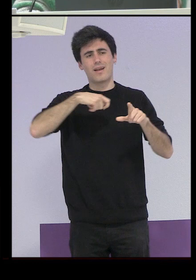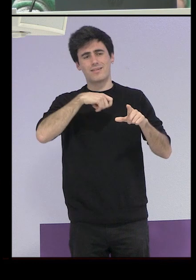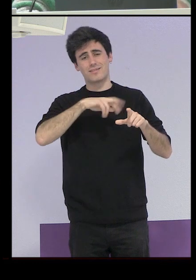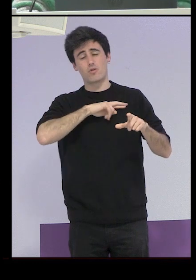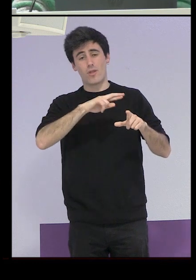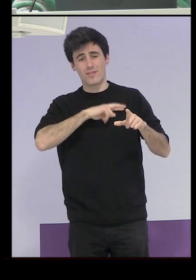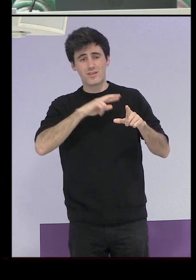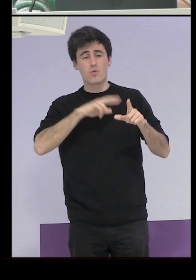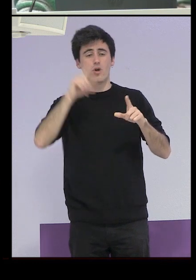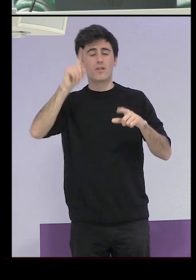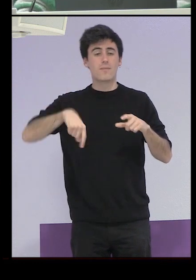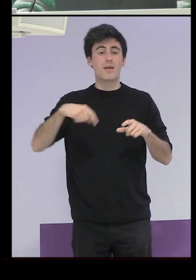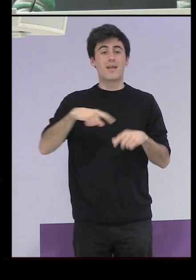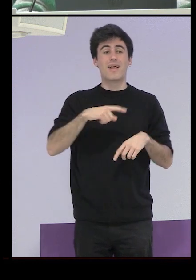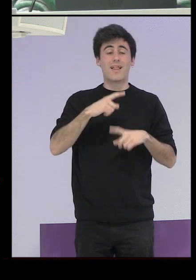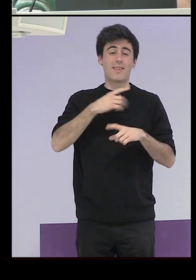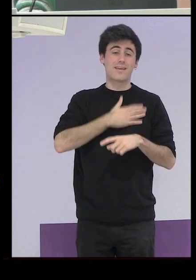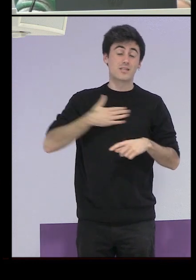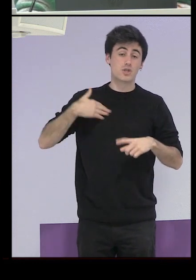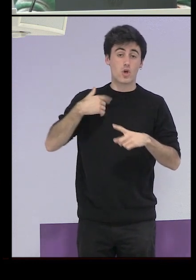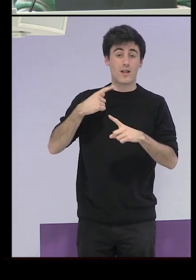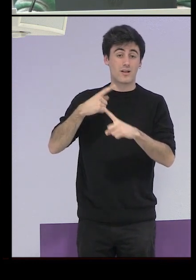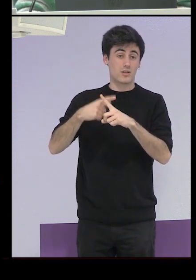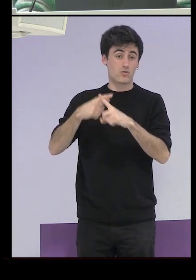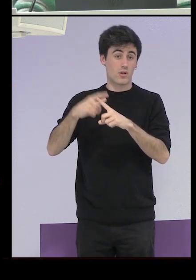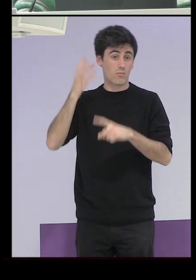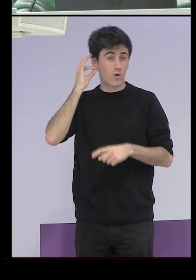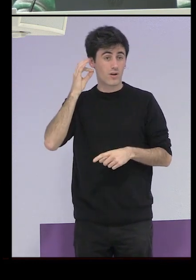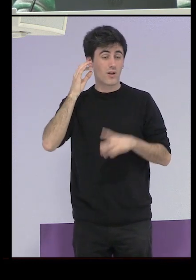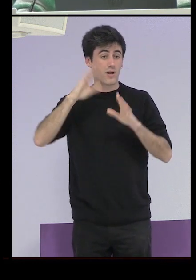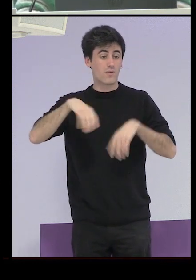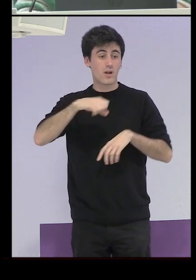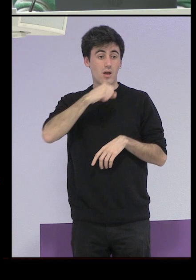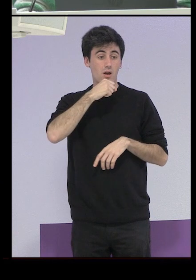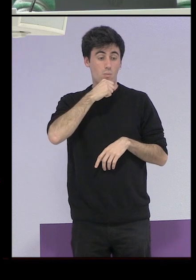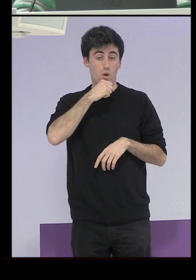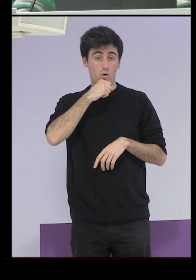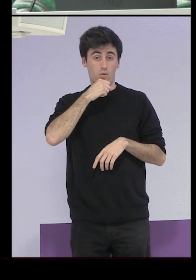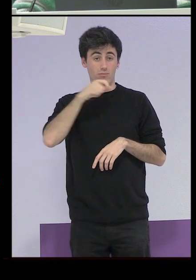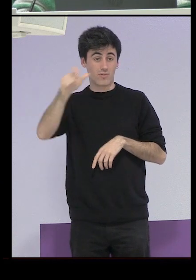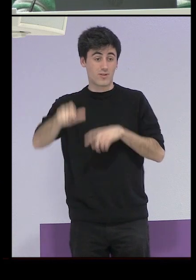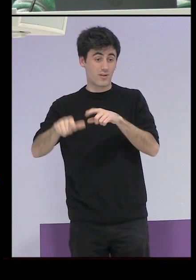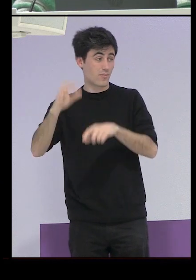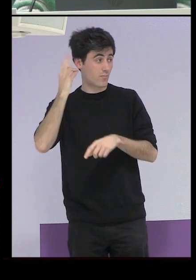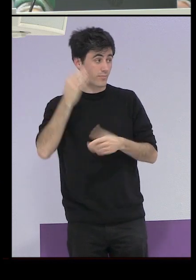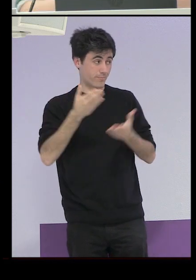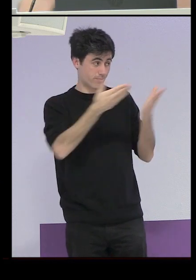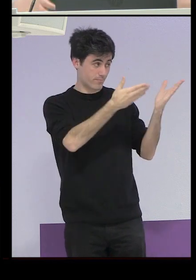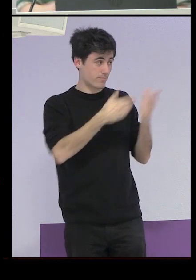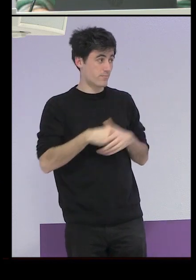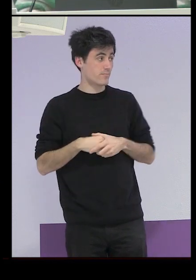género, de quienes sean las buenas mujeres y quienes sean las malas, era el abuelo de esta señora que sale cada semana en